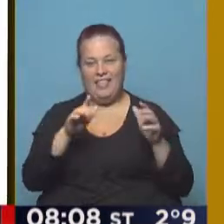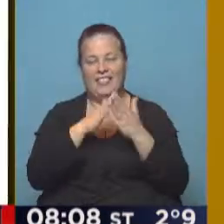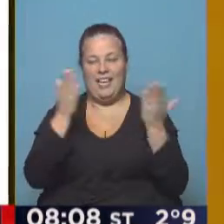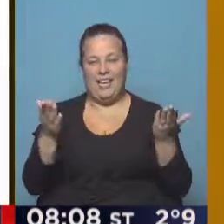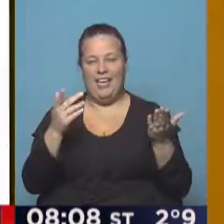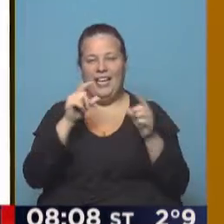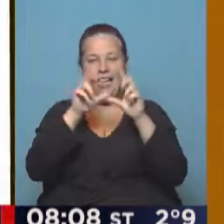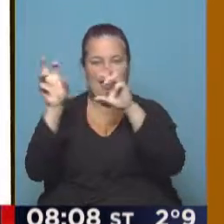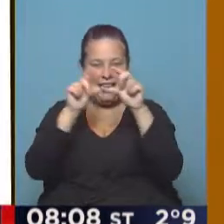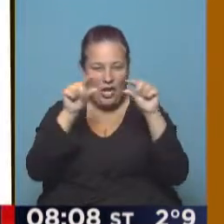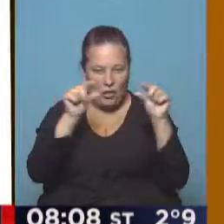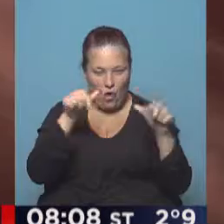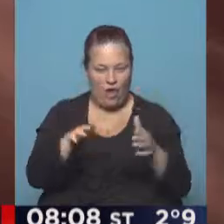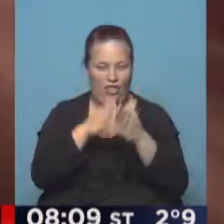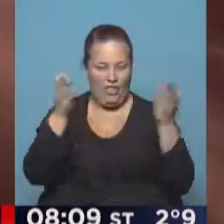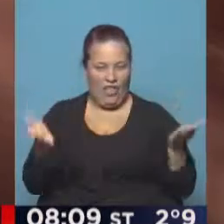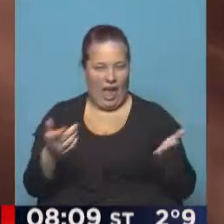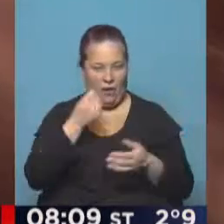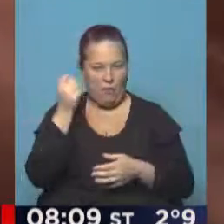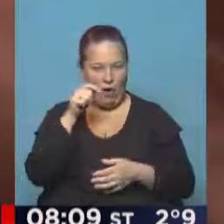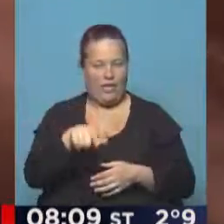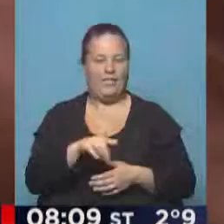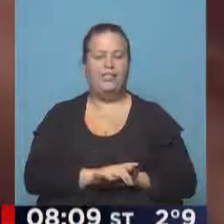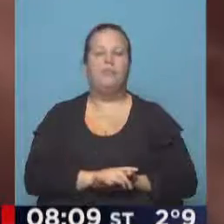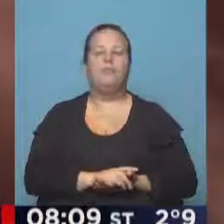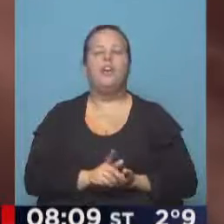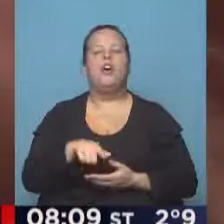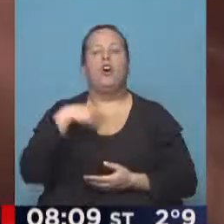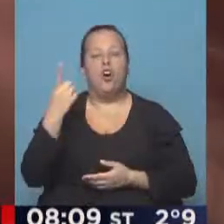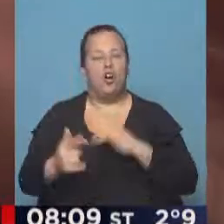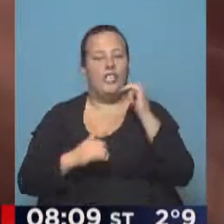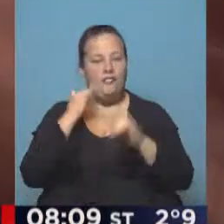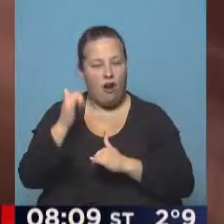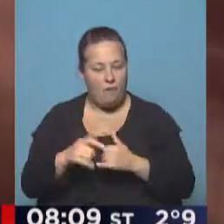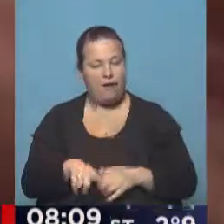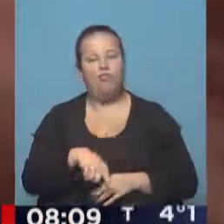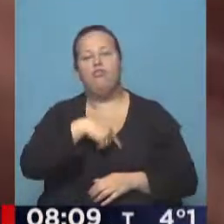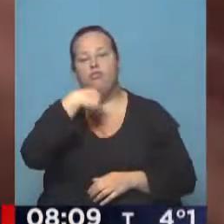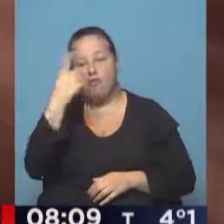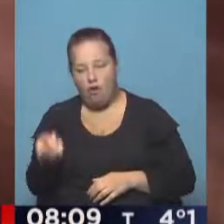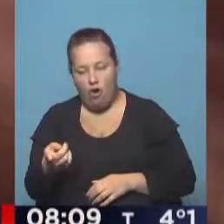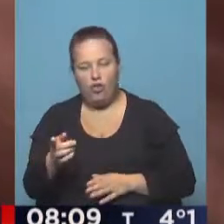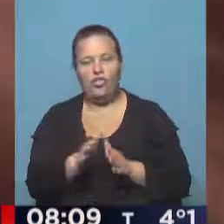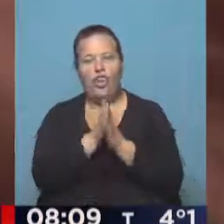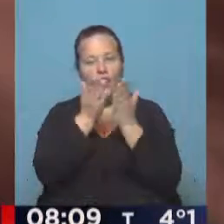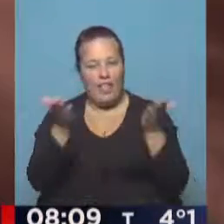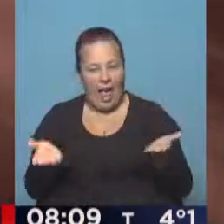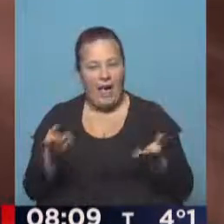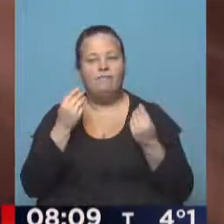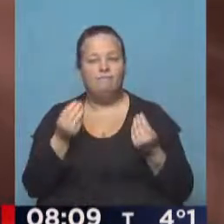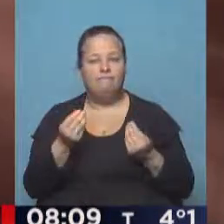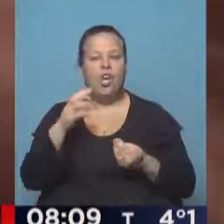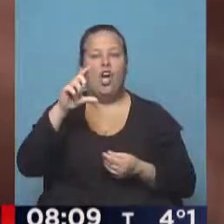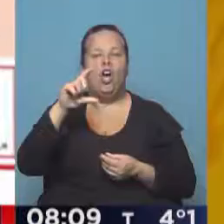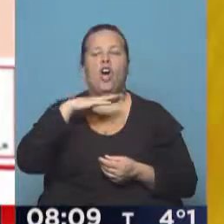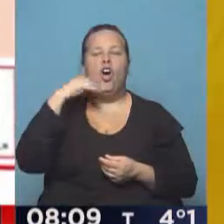de los títulos de esta etapa principal del diario. Más información con otro de los diarios. Y hablamos del